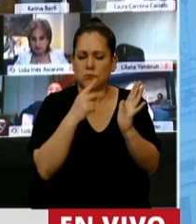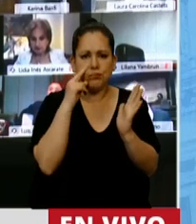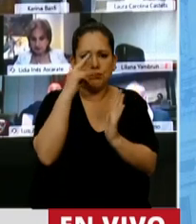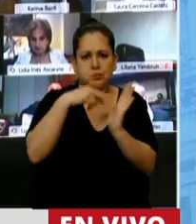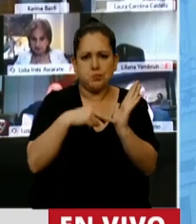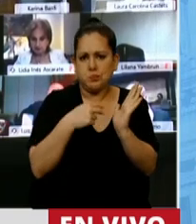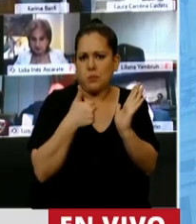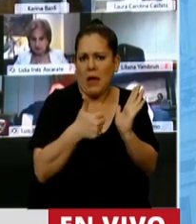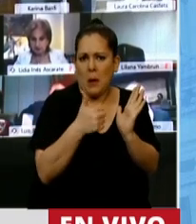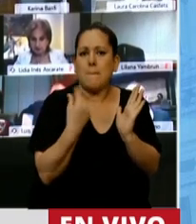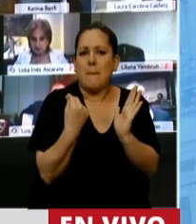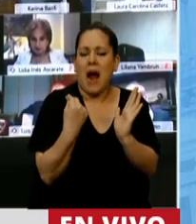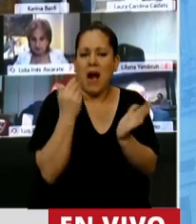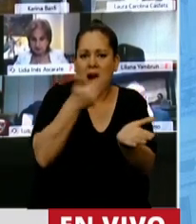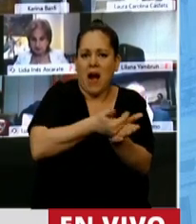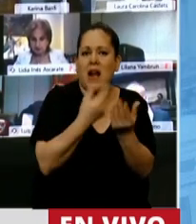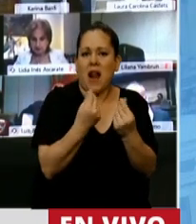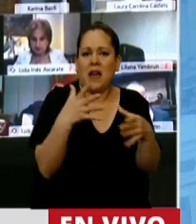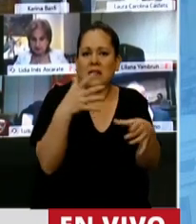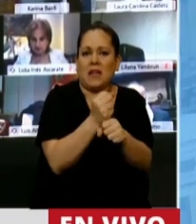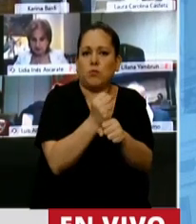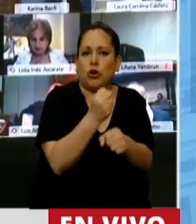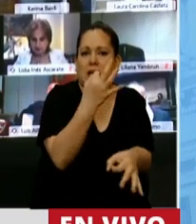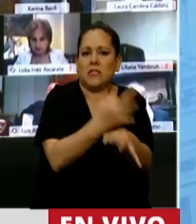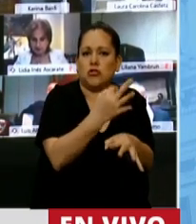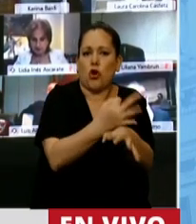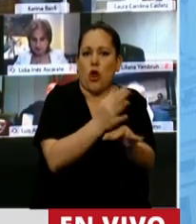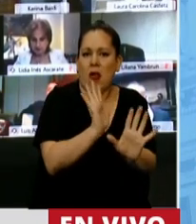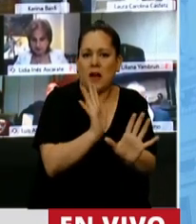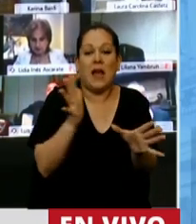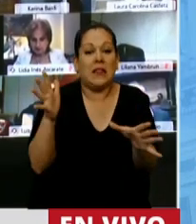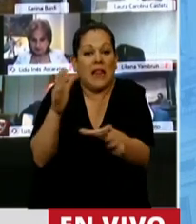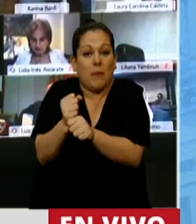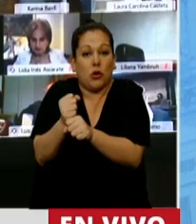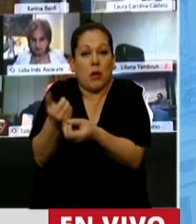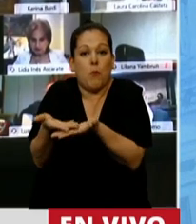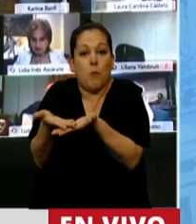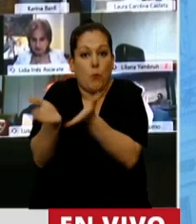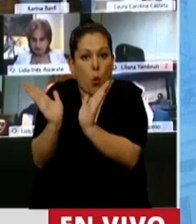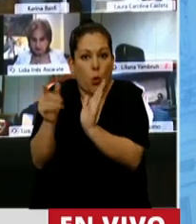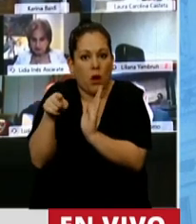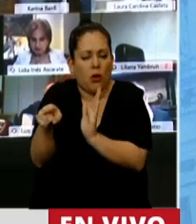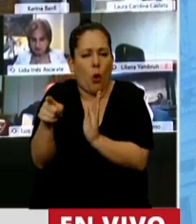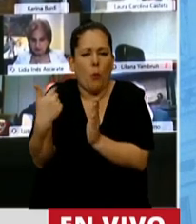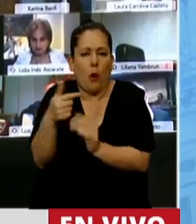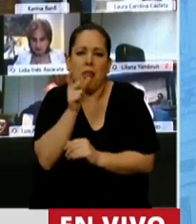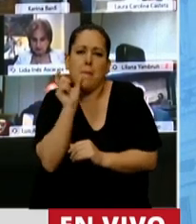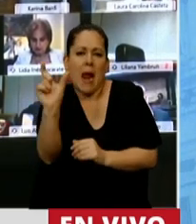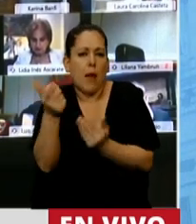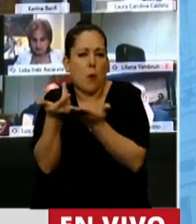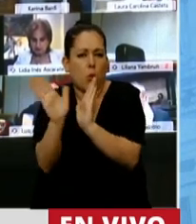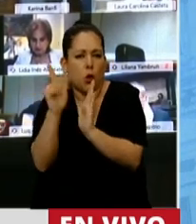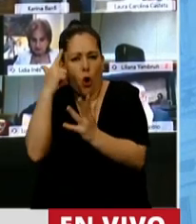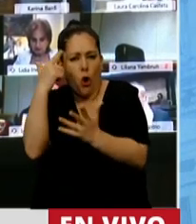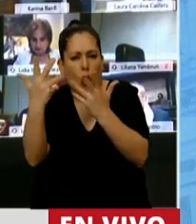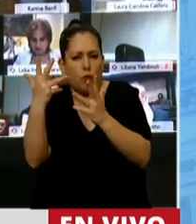para el transporte escolar, donde dice transporte público escolar. Esa palabra público puede llamar a confusión, sería